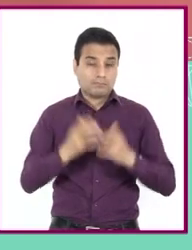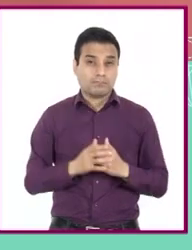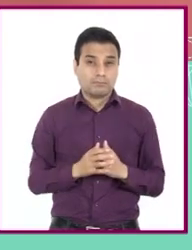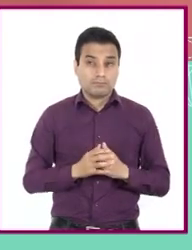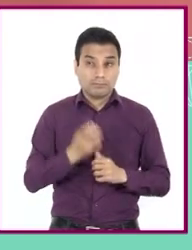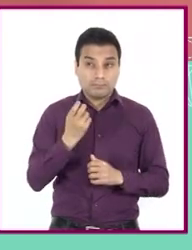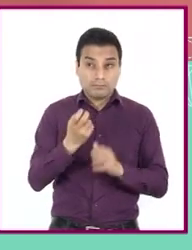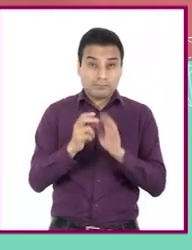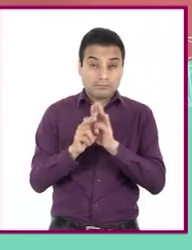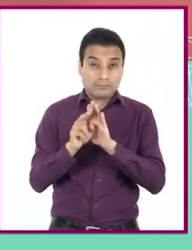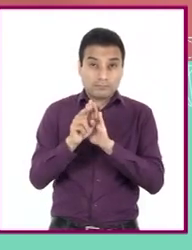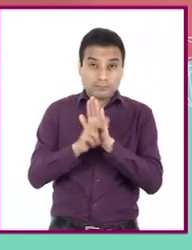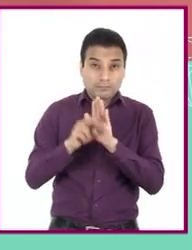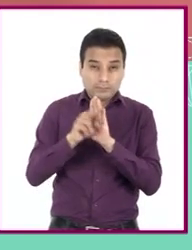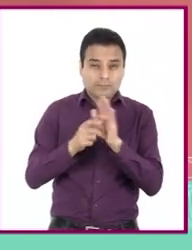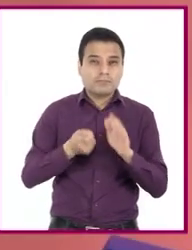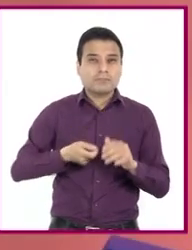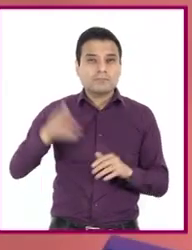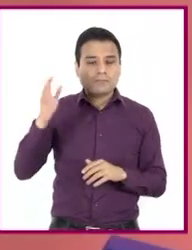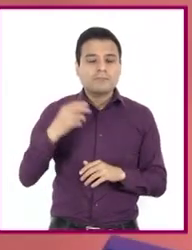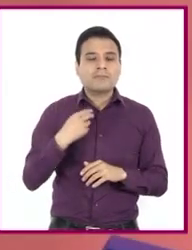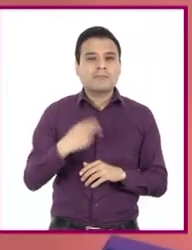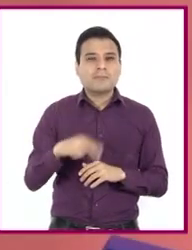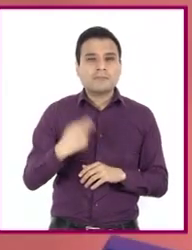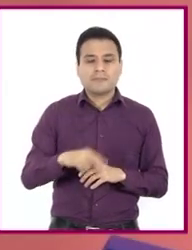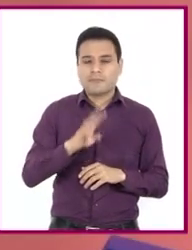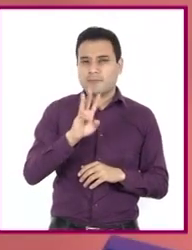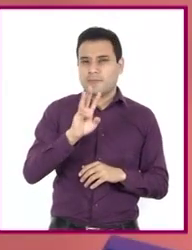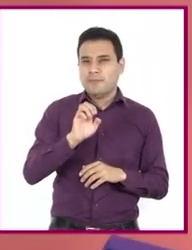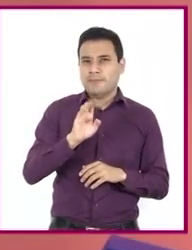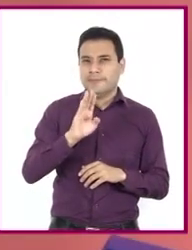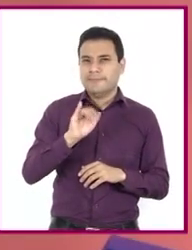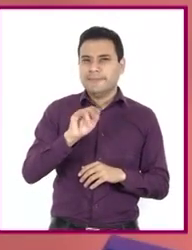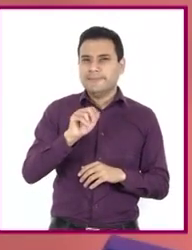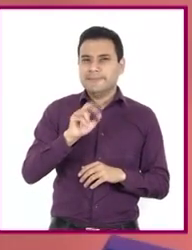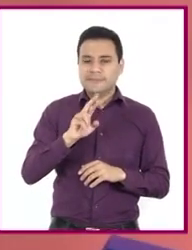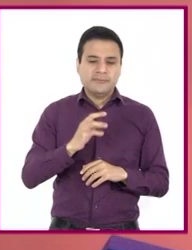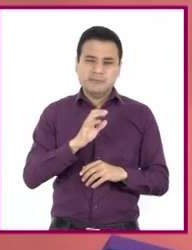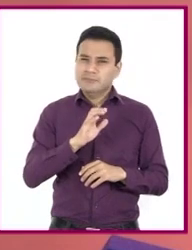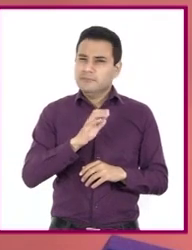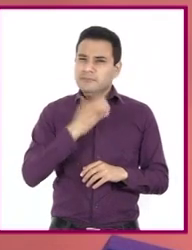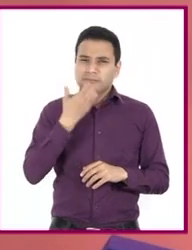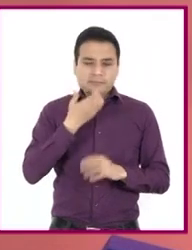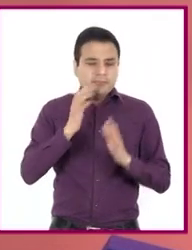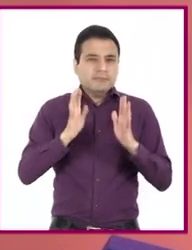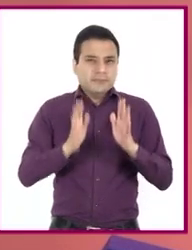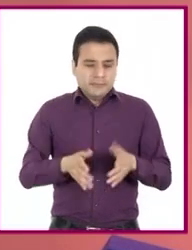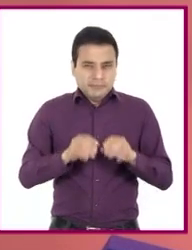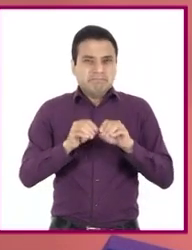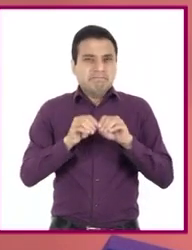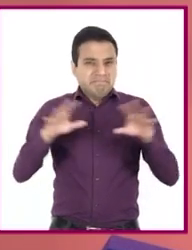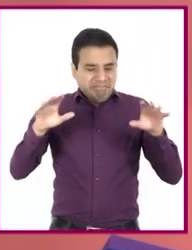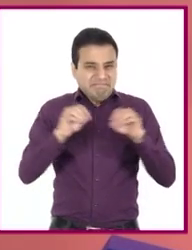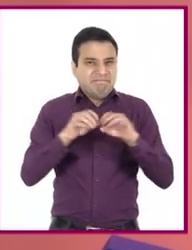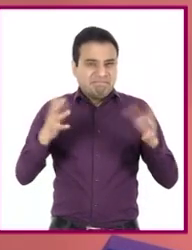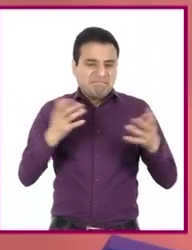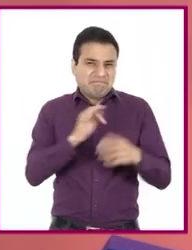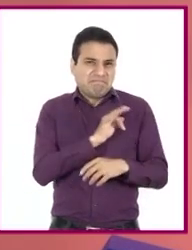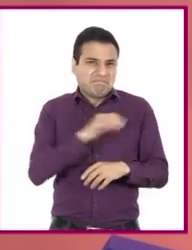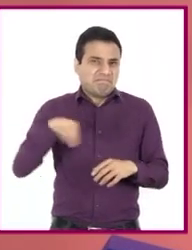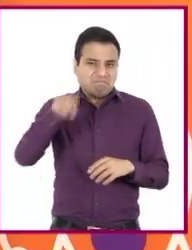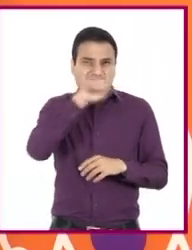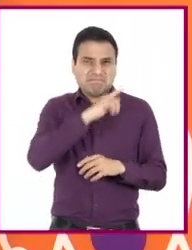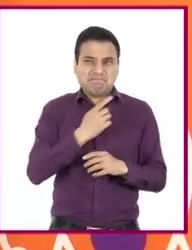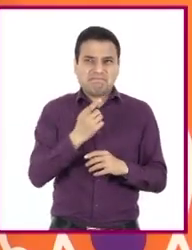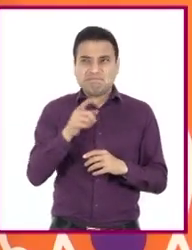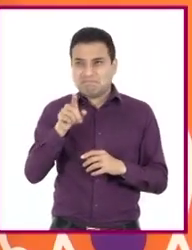de formato se llama webinar y es cada vez más común. Y sí, también se pueden citar como una fuente de